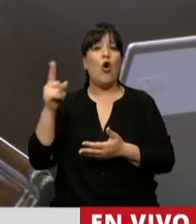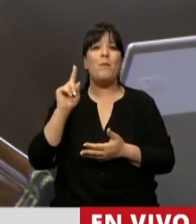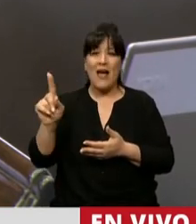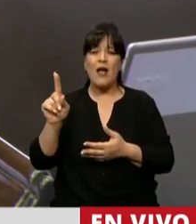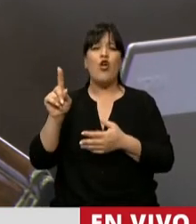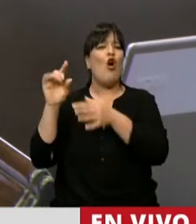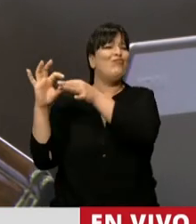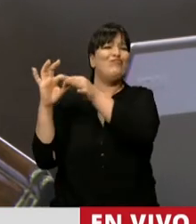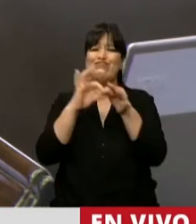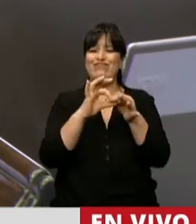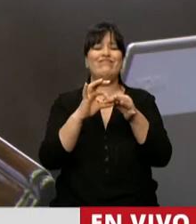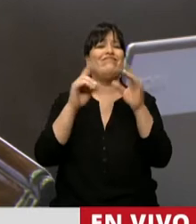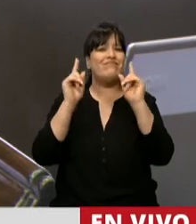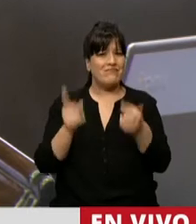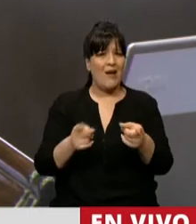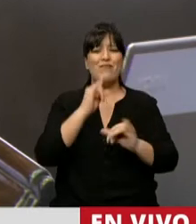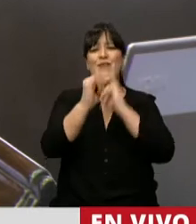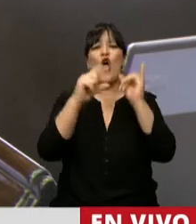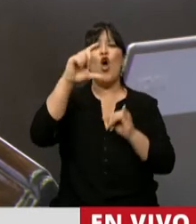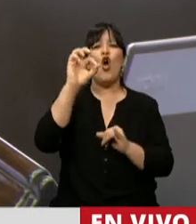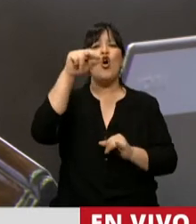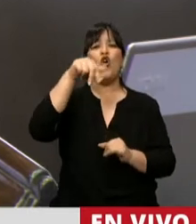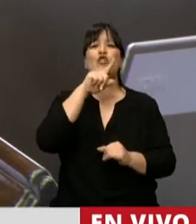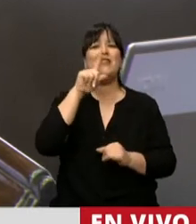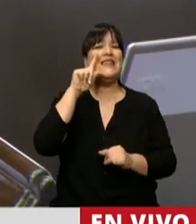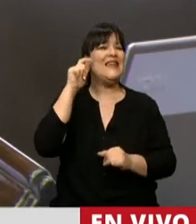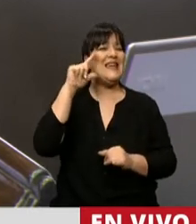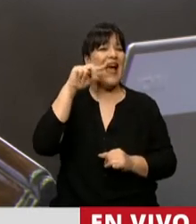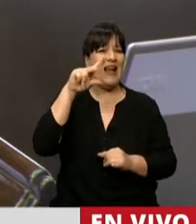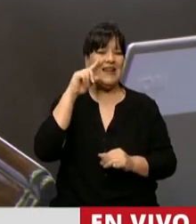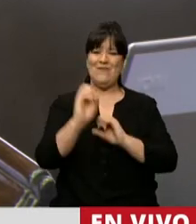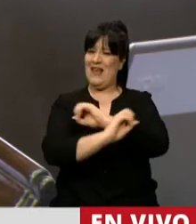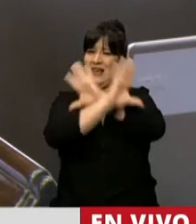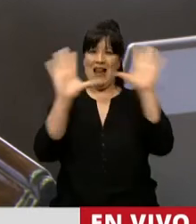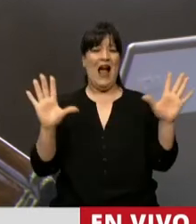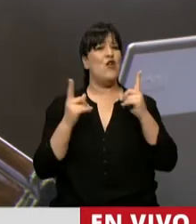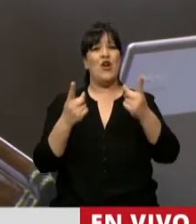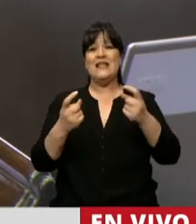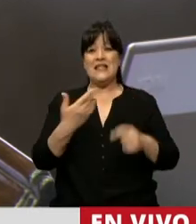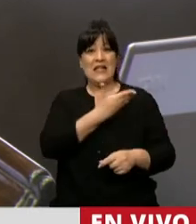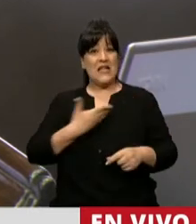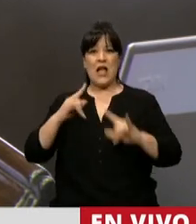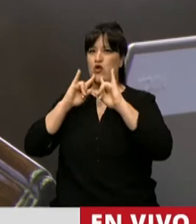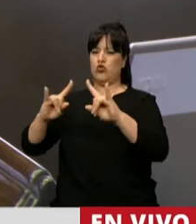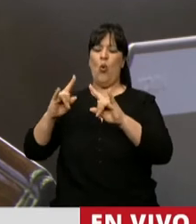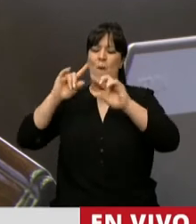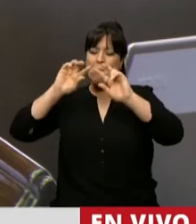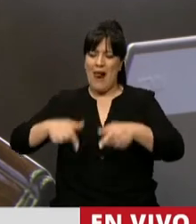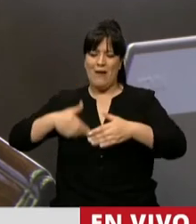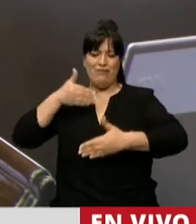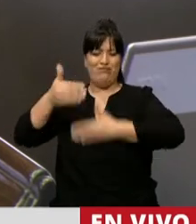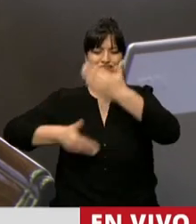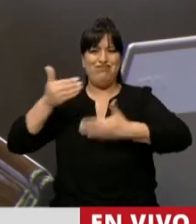claridad que lo expresó el diputado Luis Contigiani, de la necesidad de tener políticas de Estado con respecto al desarrollo.